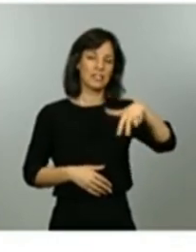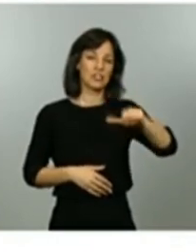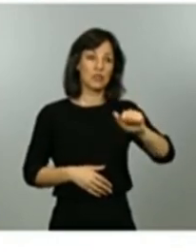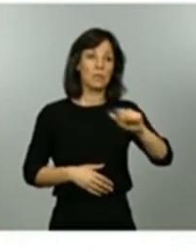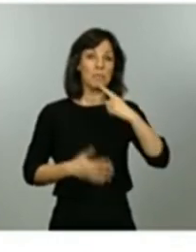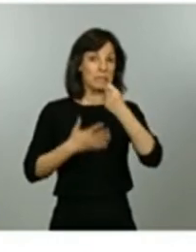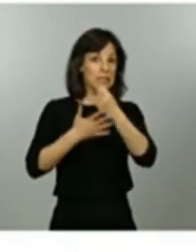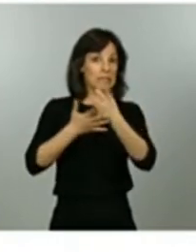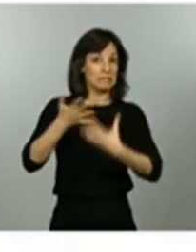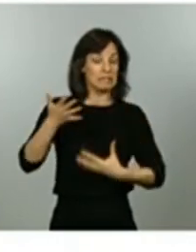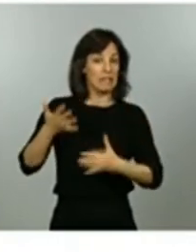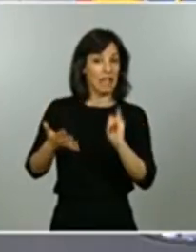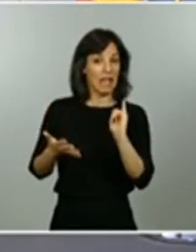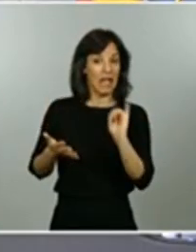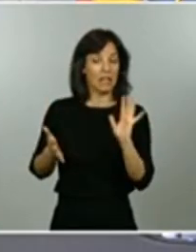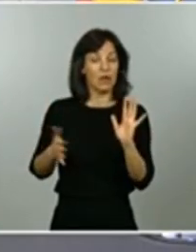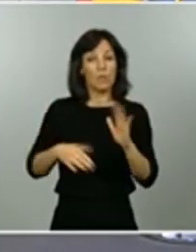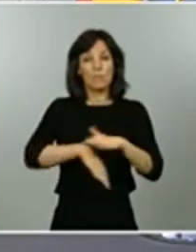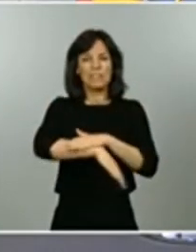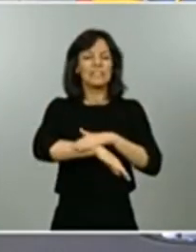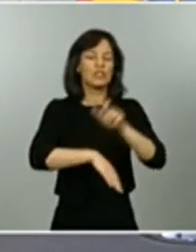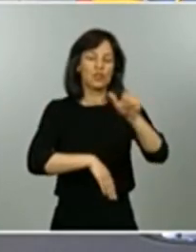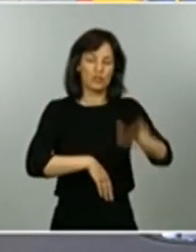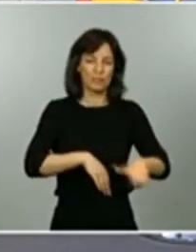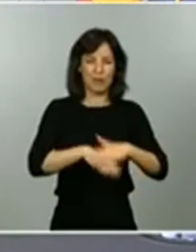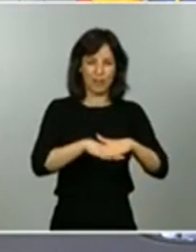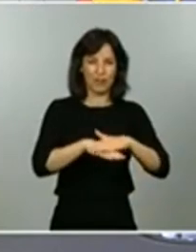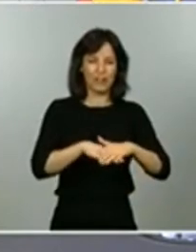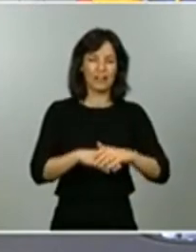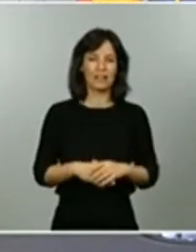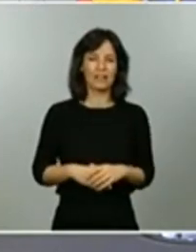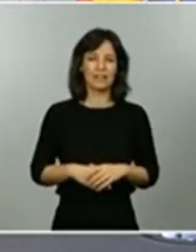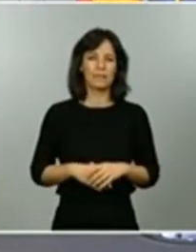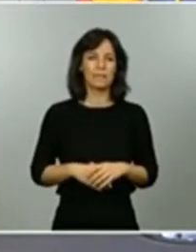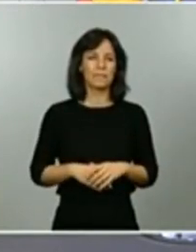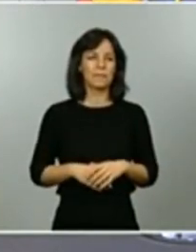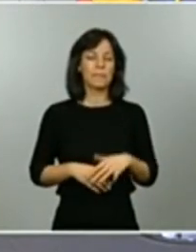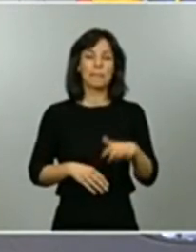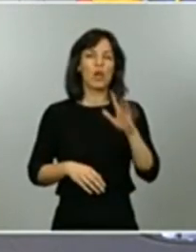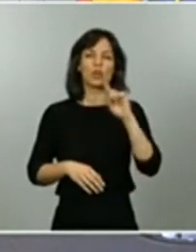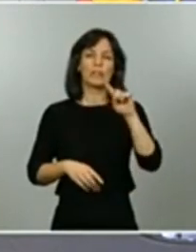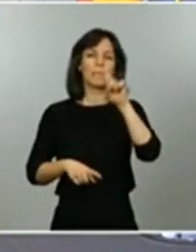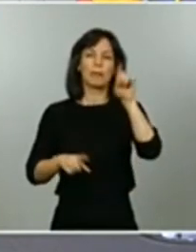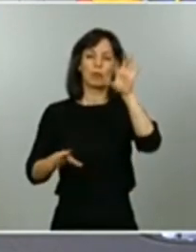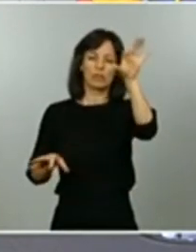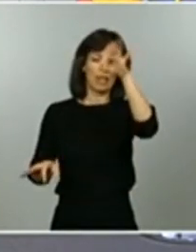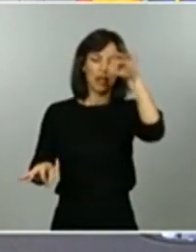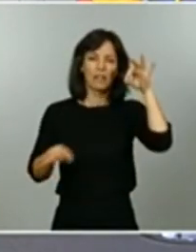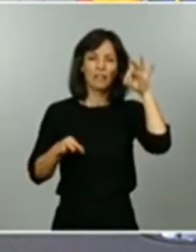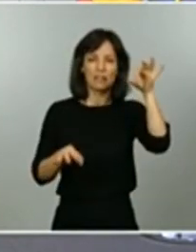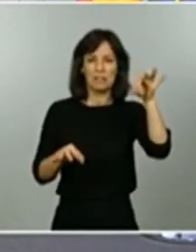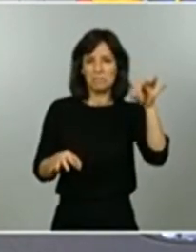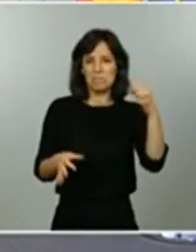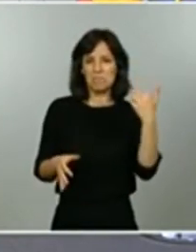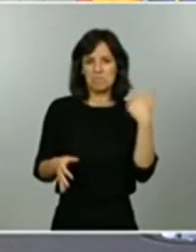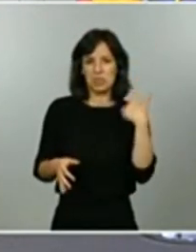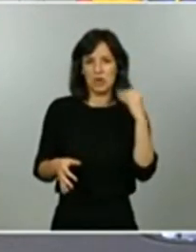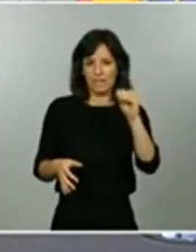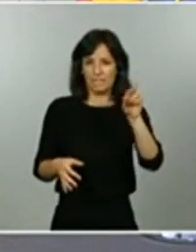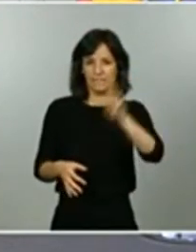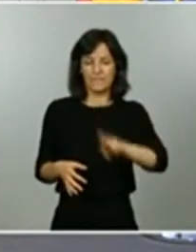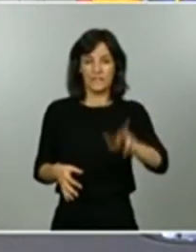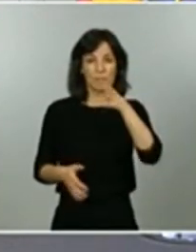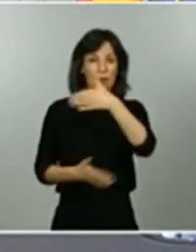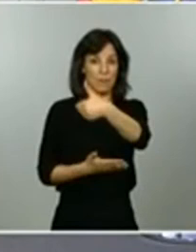el el ministro Illa perdón también hay una pregunta por ahí colgando que me permito reiterar porque me lo piden los periodistas